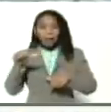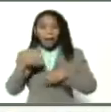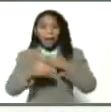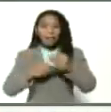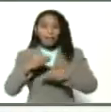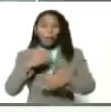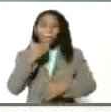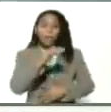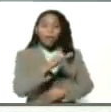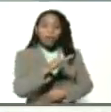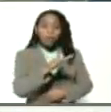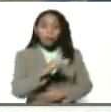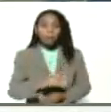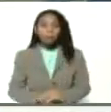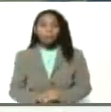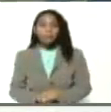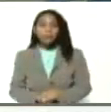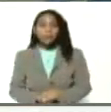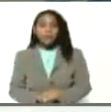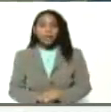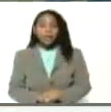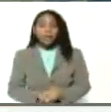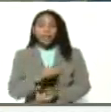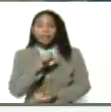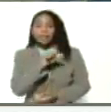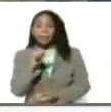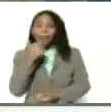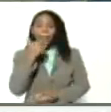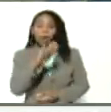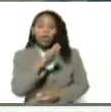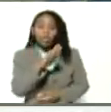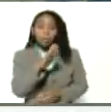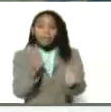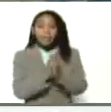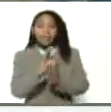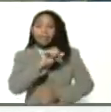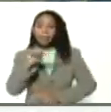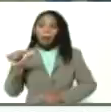próxima, la semana próxima la Semana Santa.